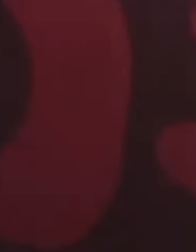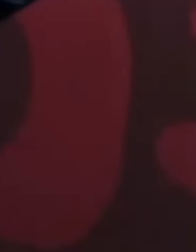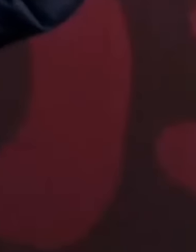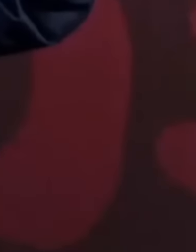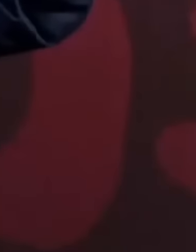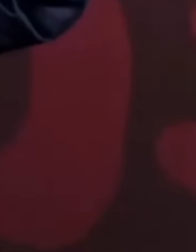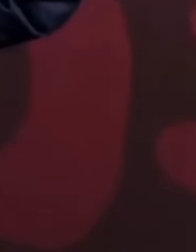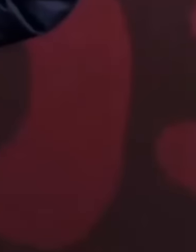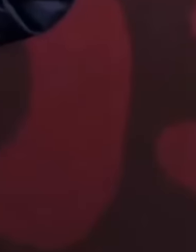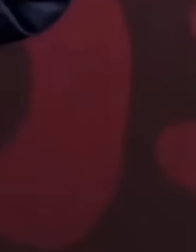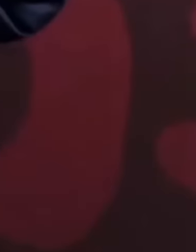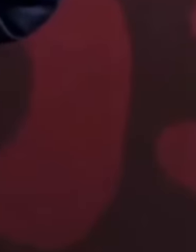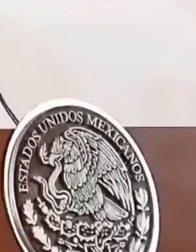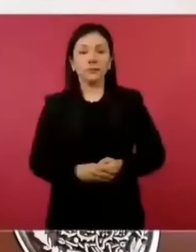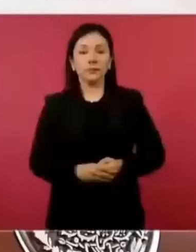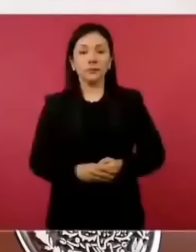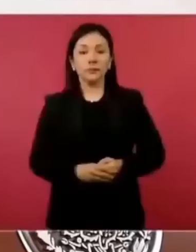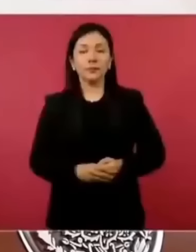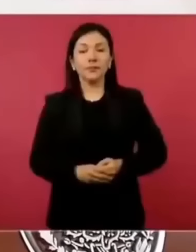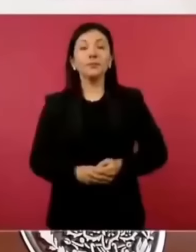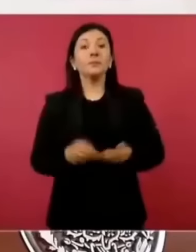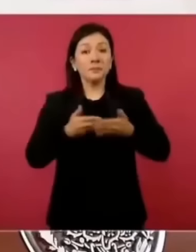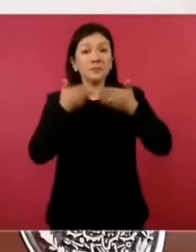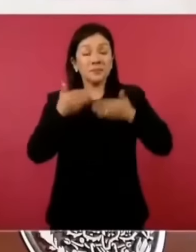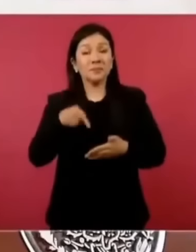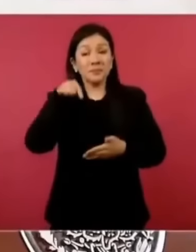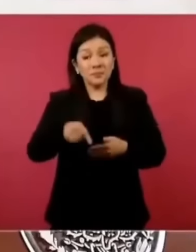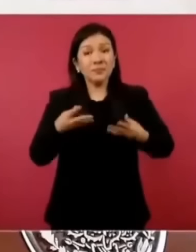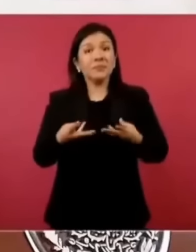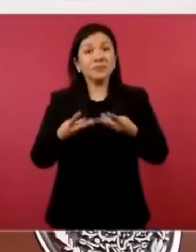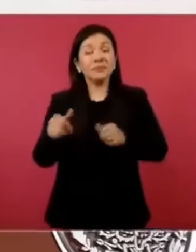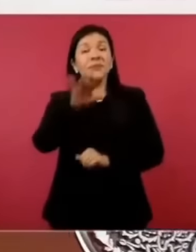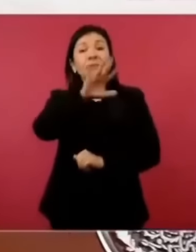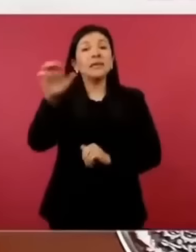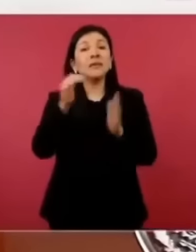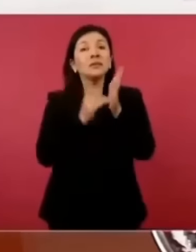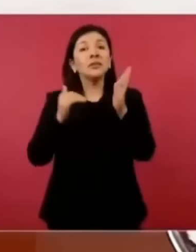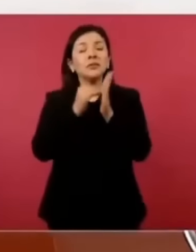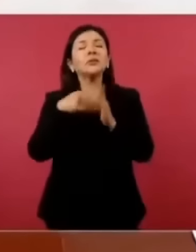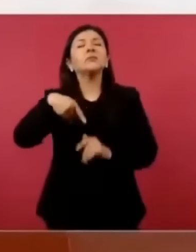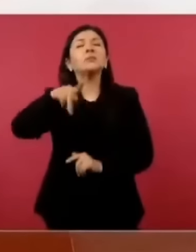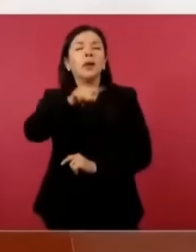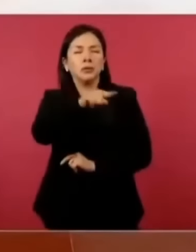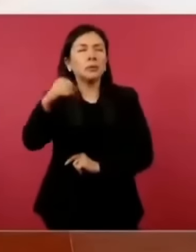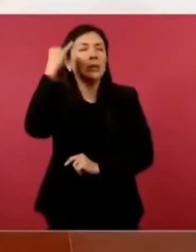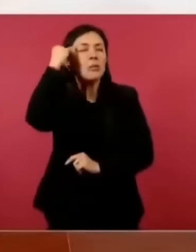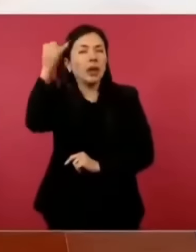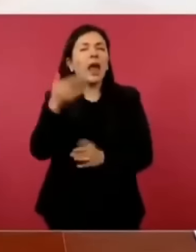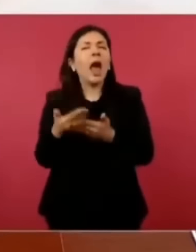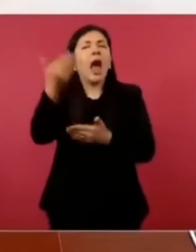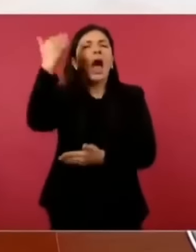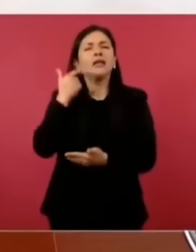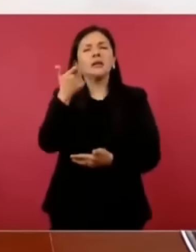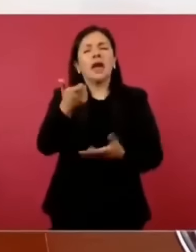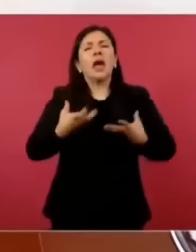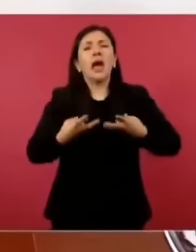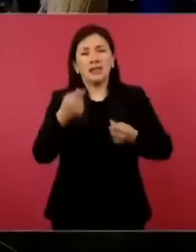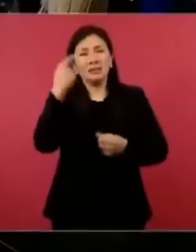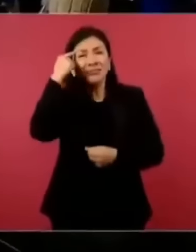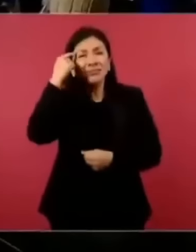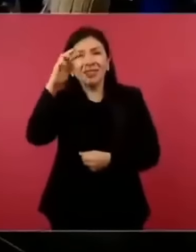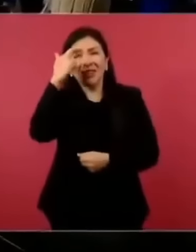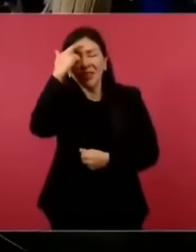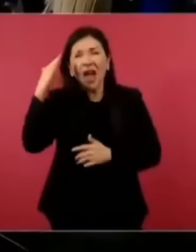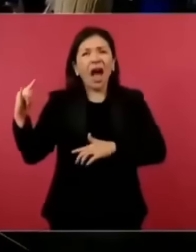Pero imagínense cuánto se gastaba en aviones particulares, el avión presidencial, nada más